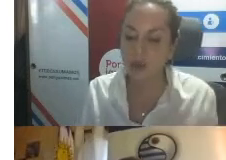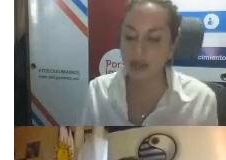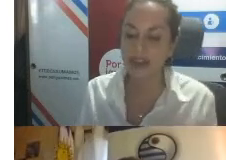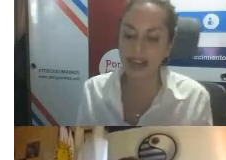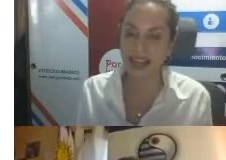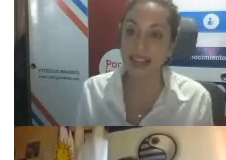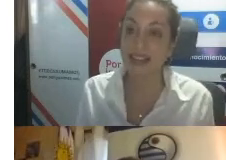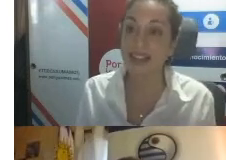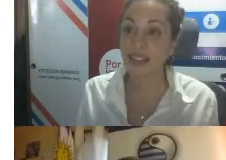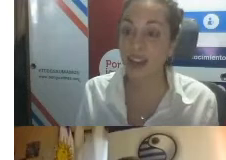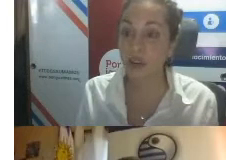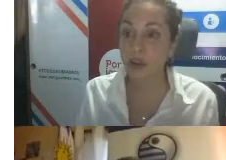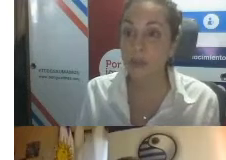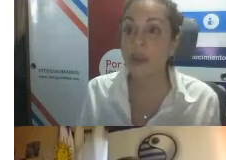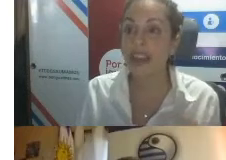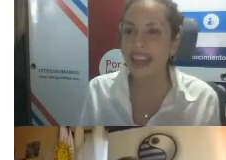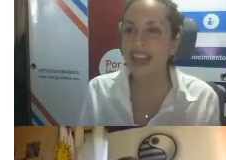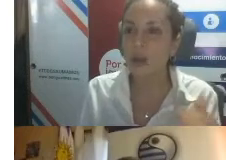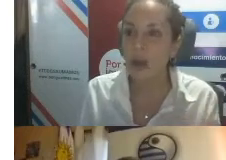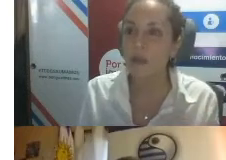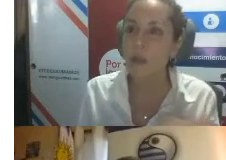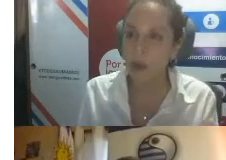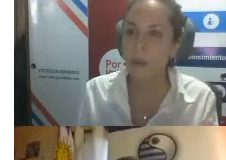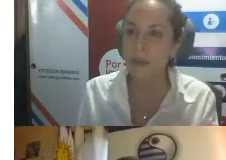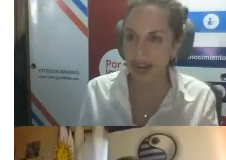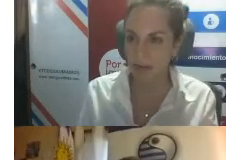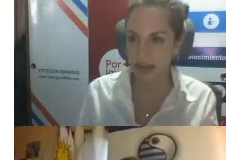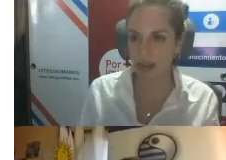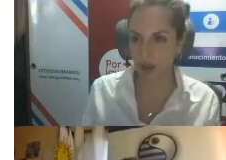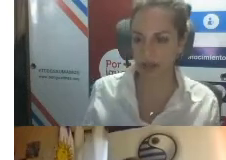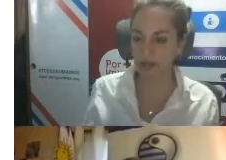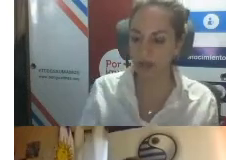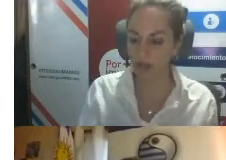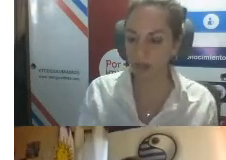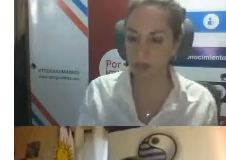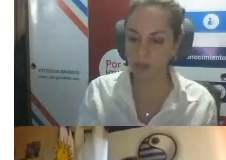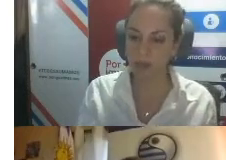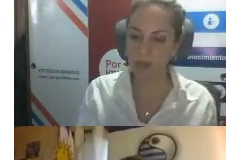en todas las áreas de desarrollo y de igual modo para las personas.